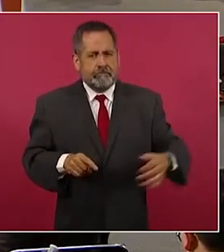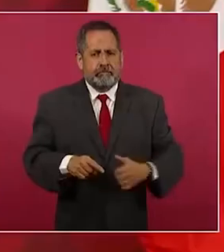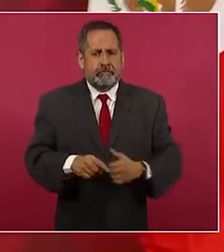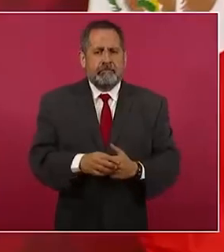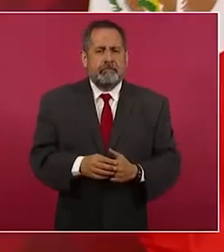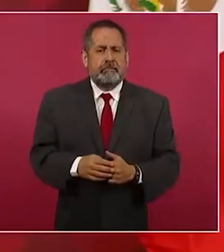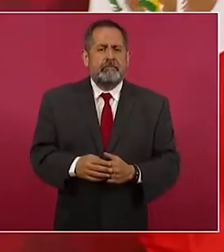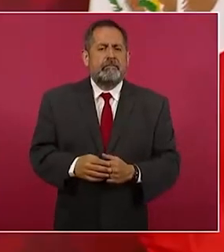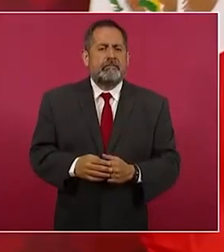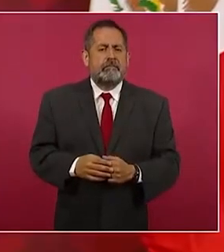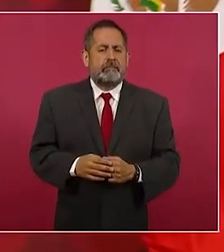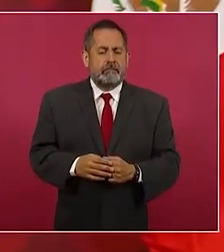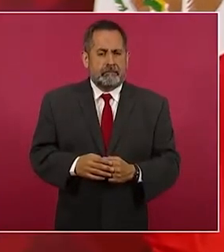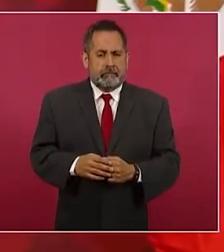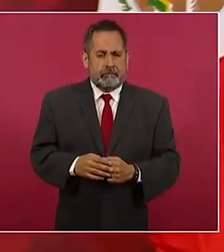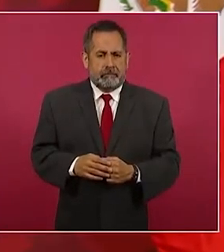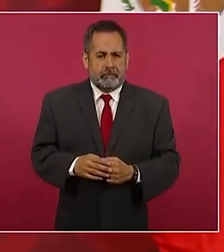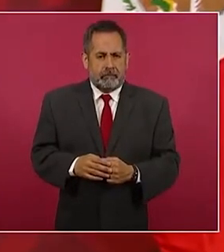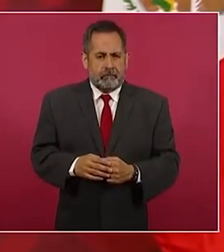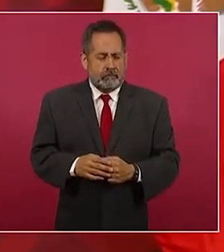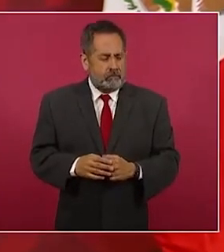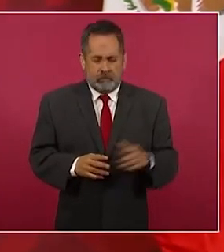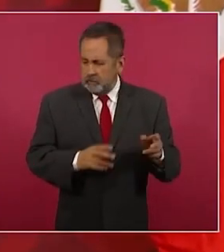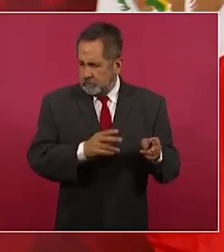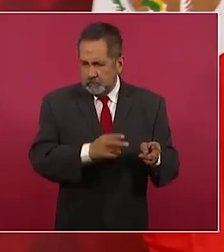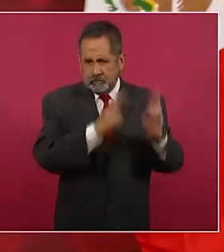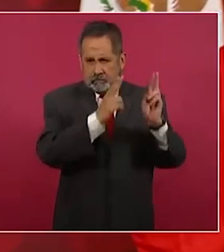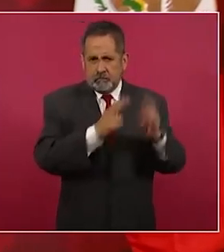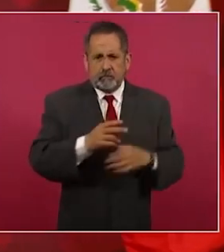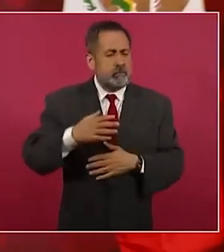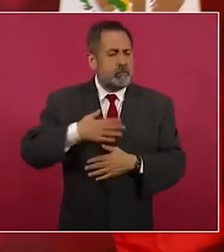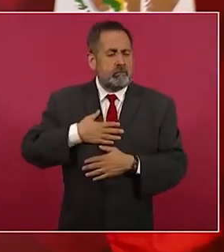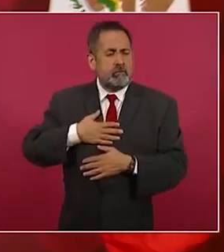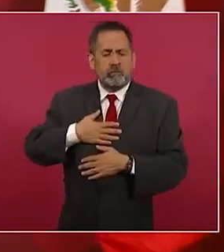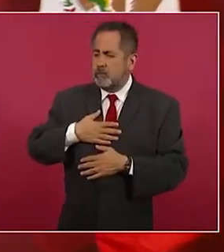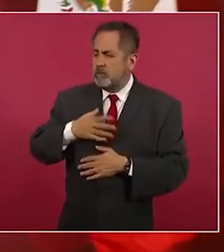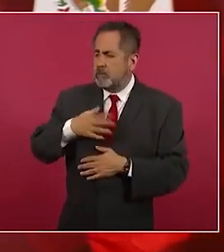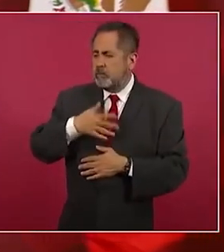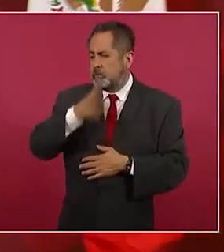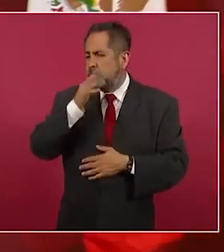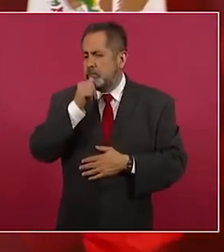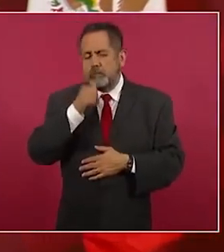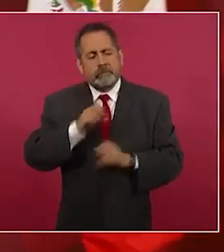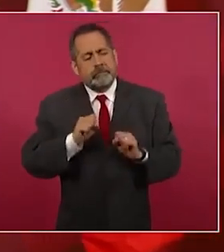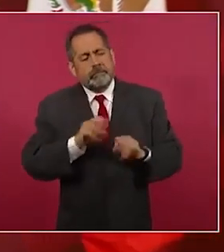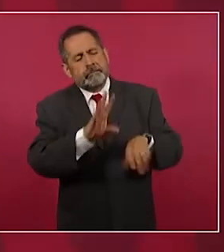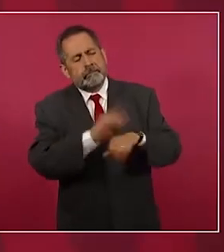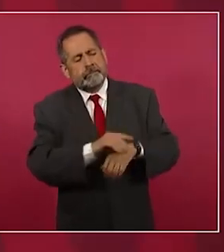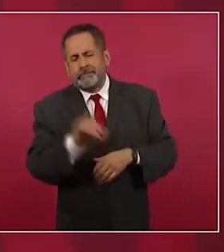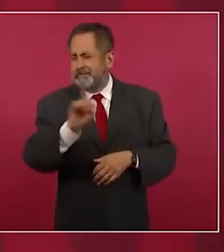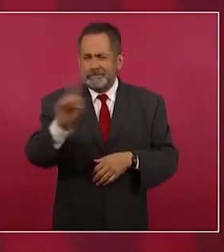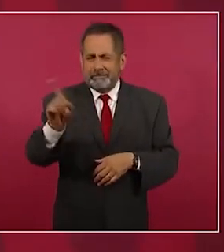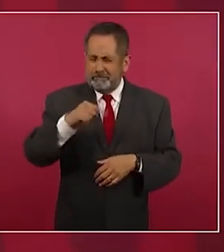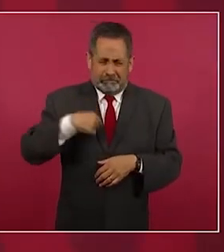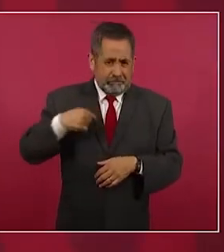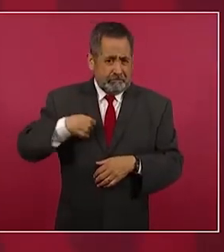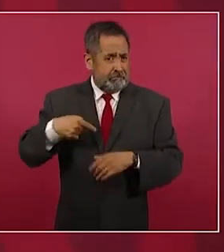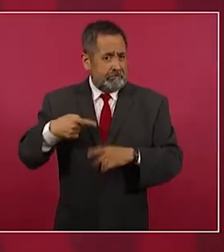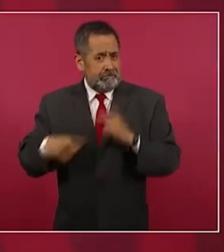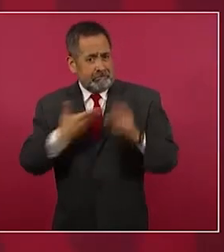que es un asunto que nosotros no podemos permitir y que nunca hemos permitido,